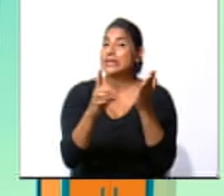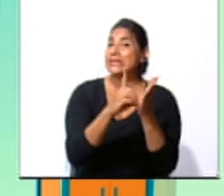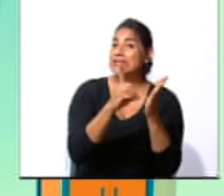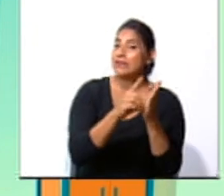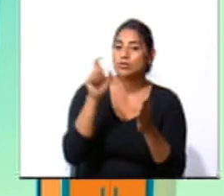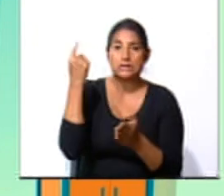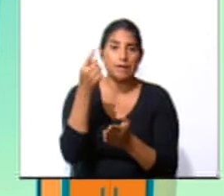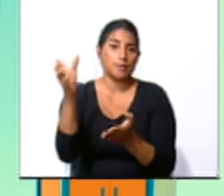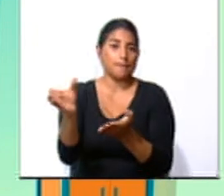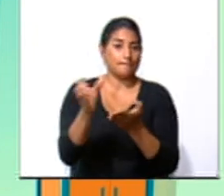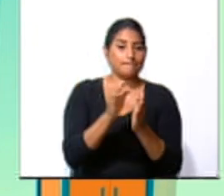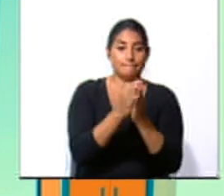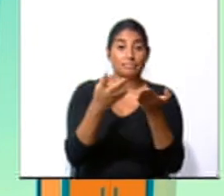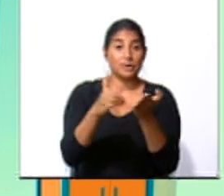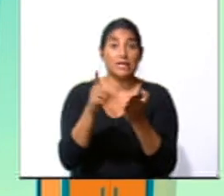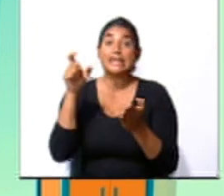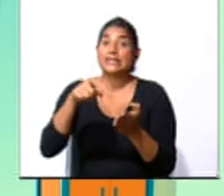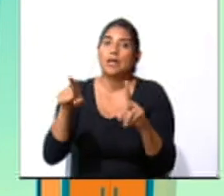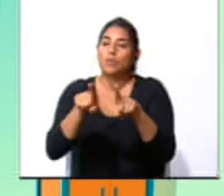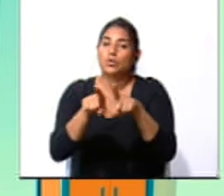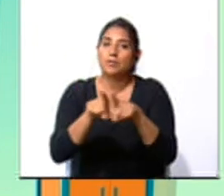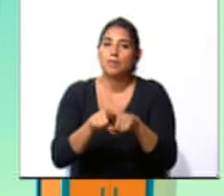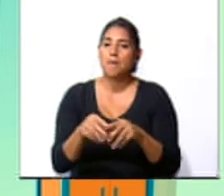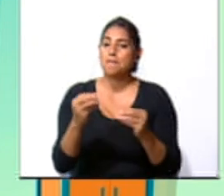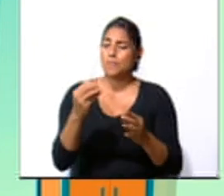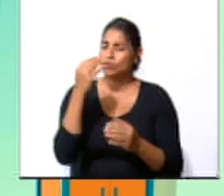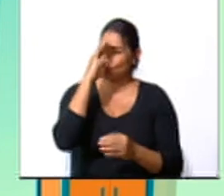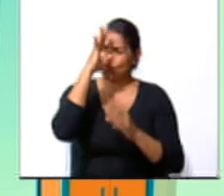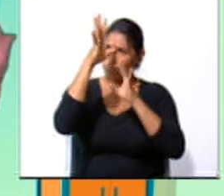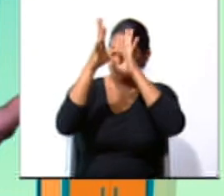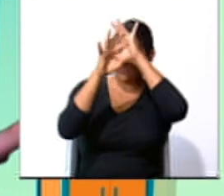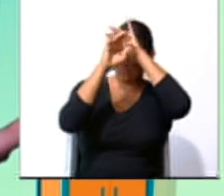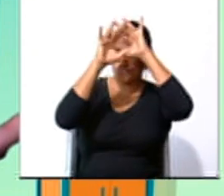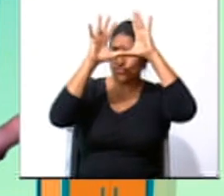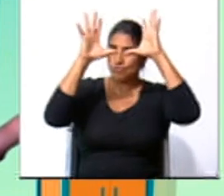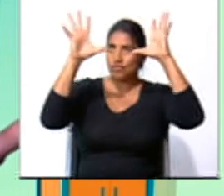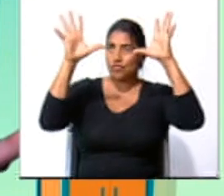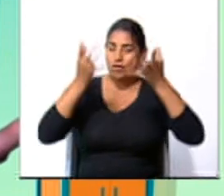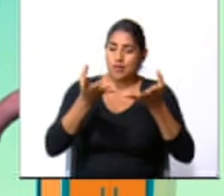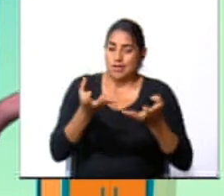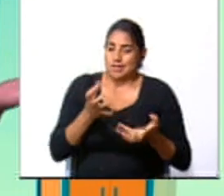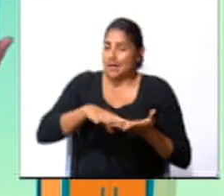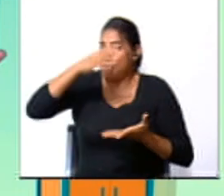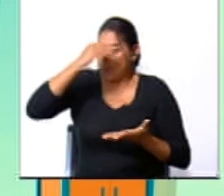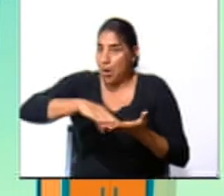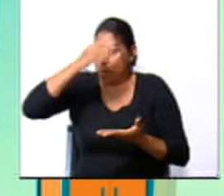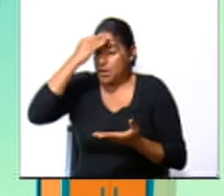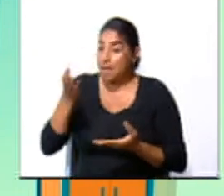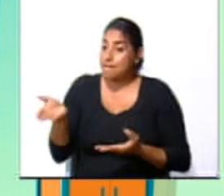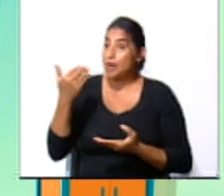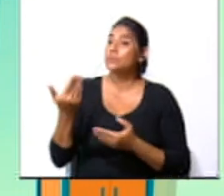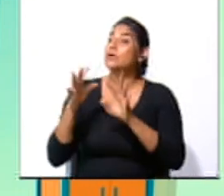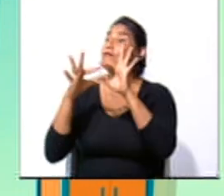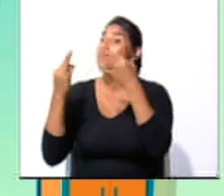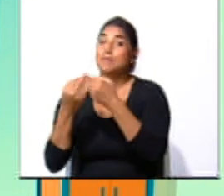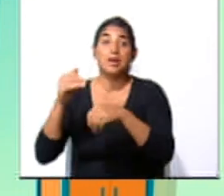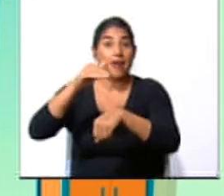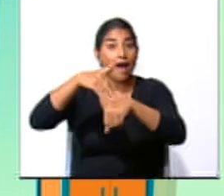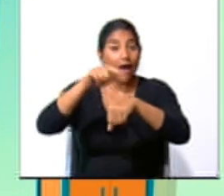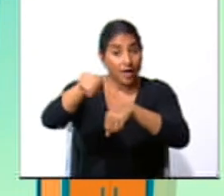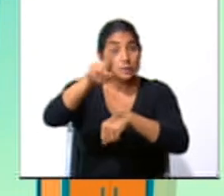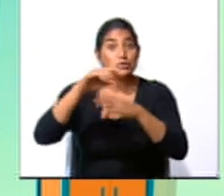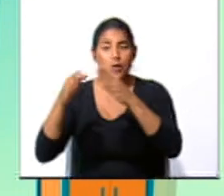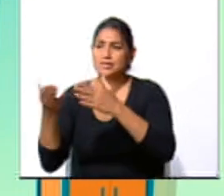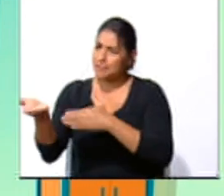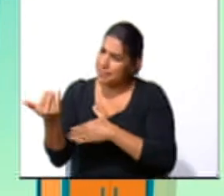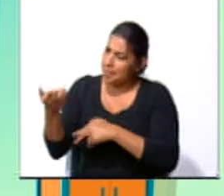no nos puede faltar. Y necesitamos mucha imaginación, ganas de aprender y vamos a invitar a todas las personas que hoy nos